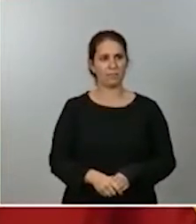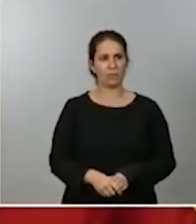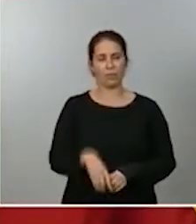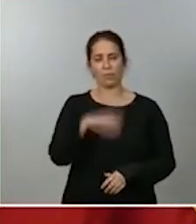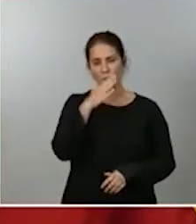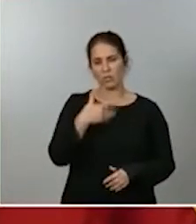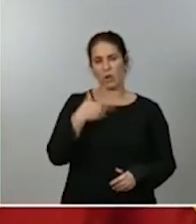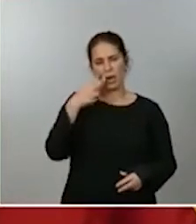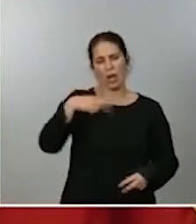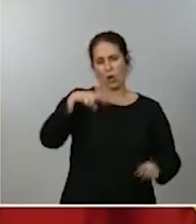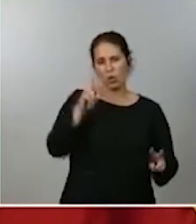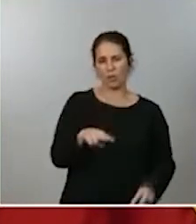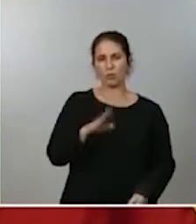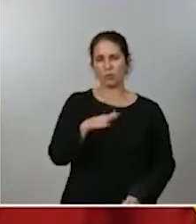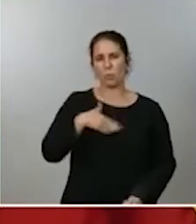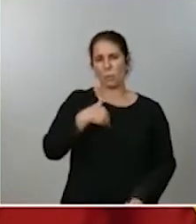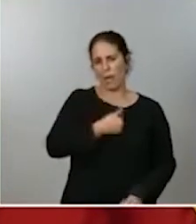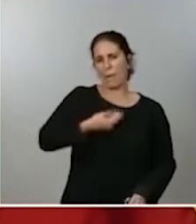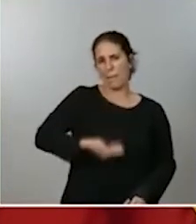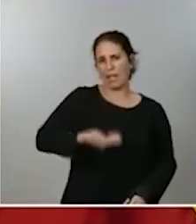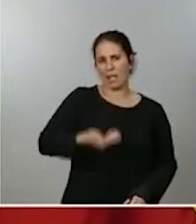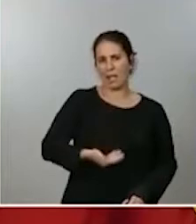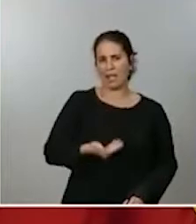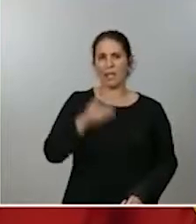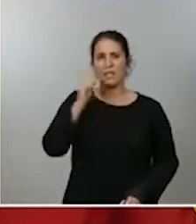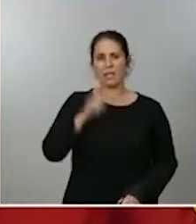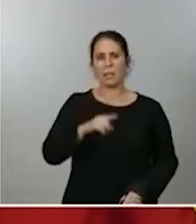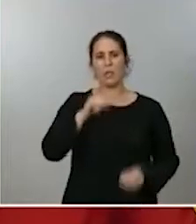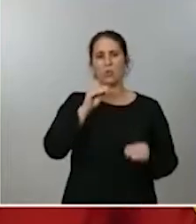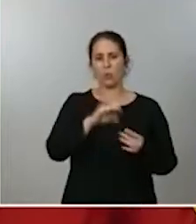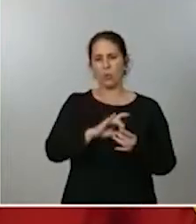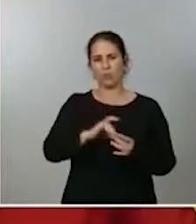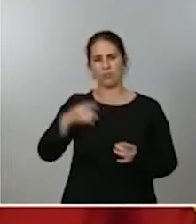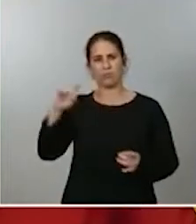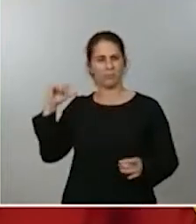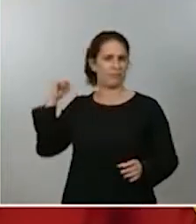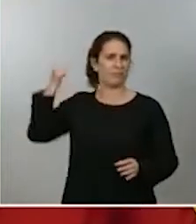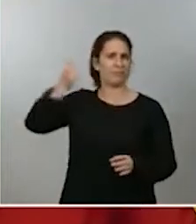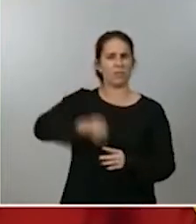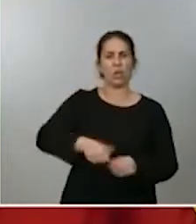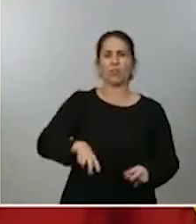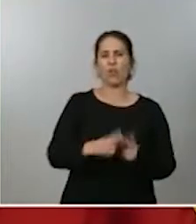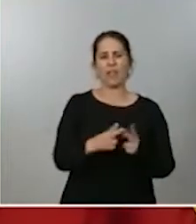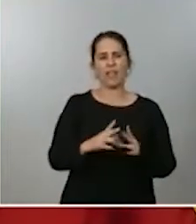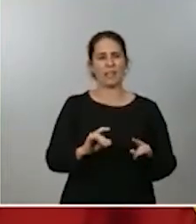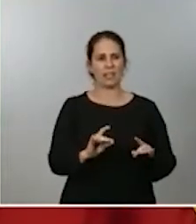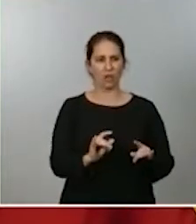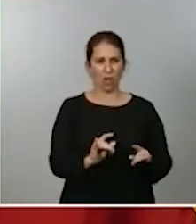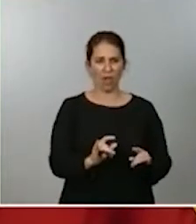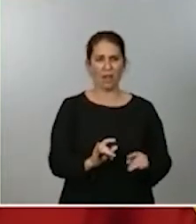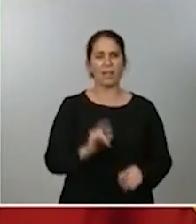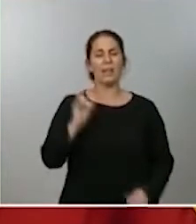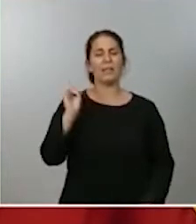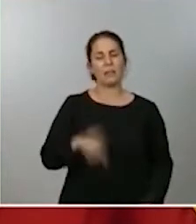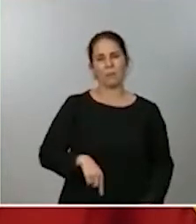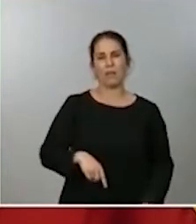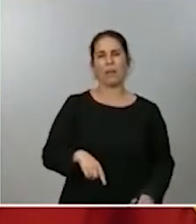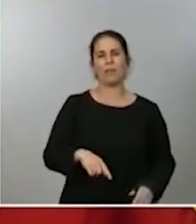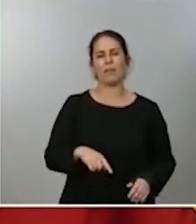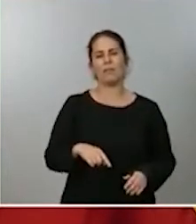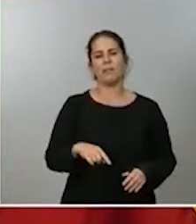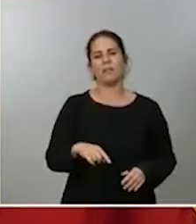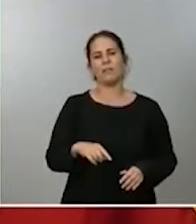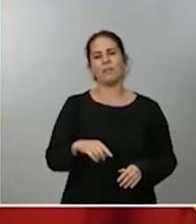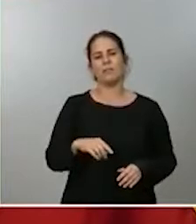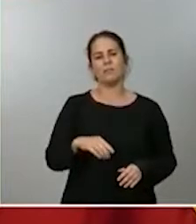fundamental que tienen también su arraigo desde el punto de vista social y territorial y al mismo tiempo dentro de esa cadena de